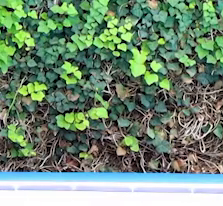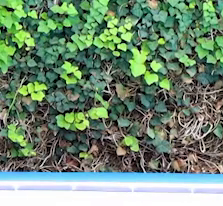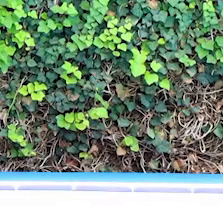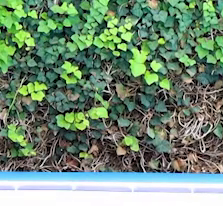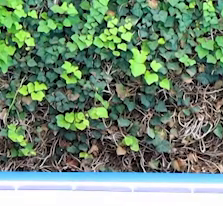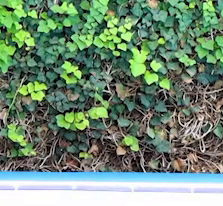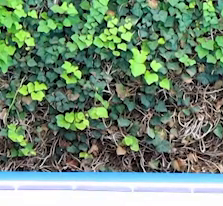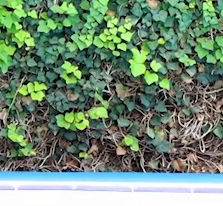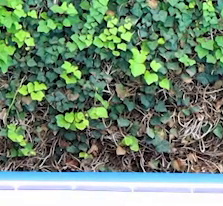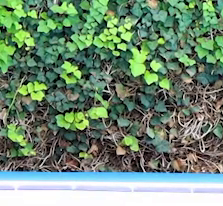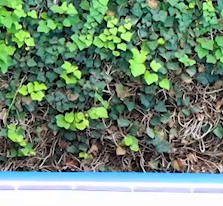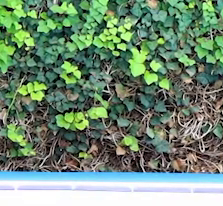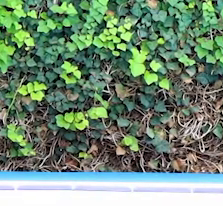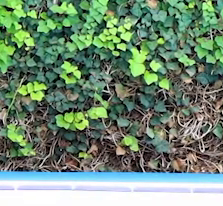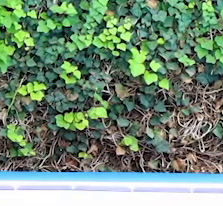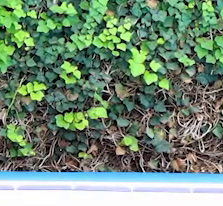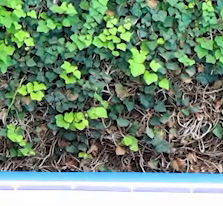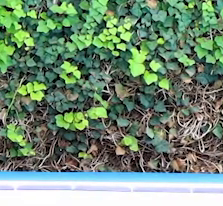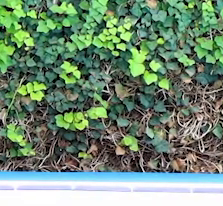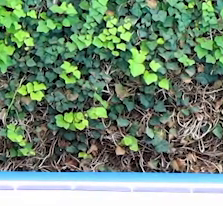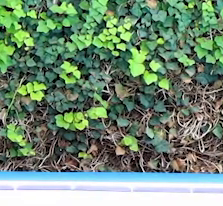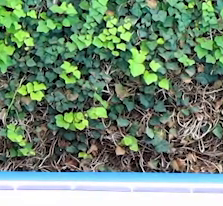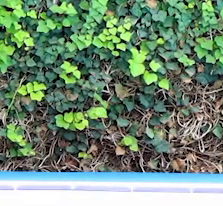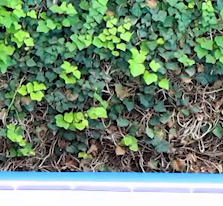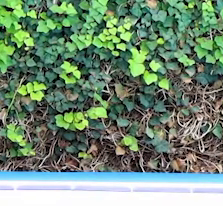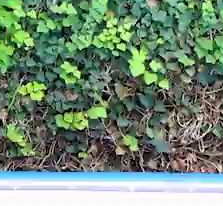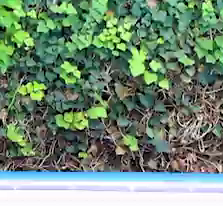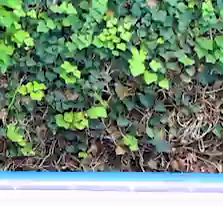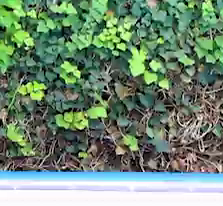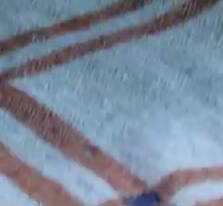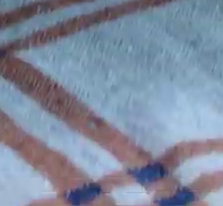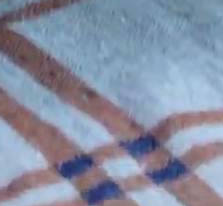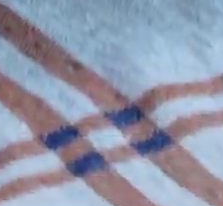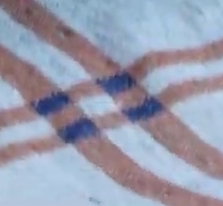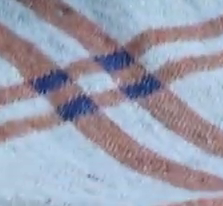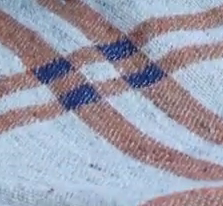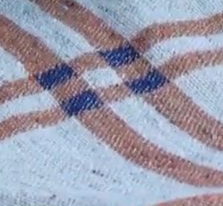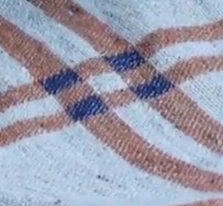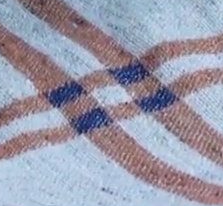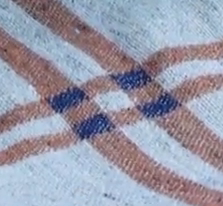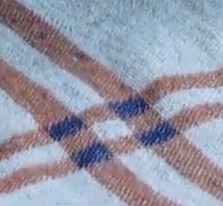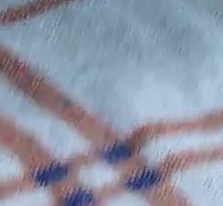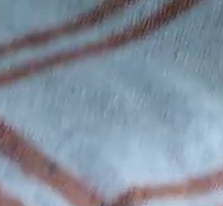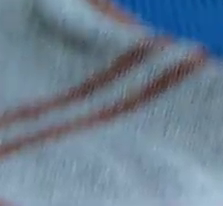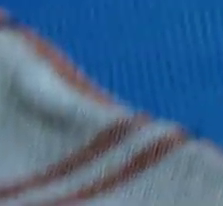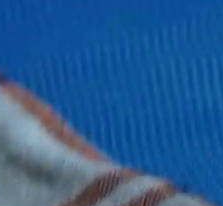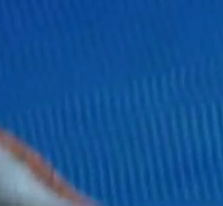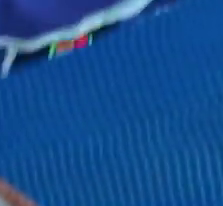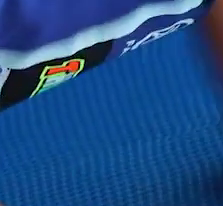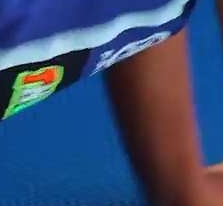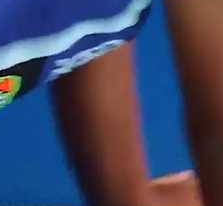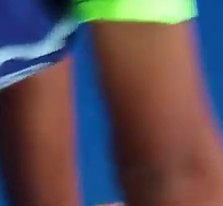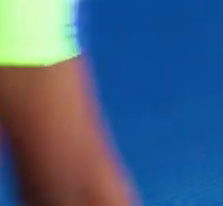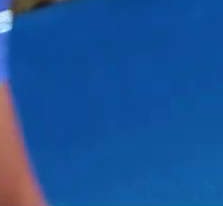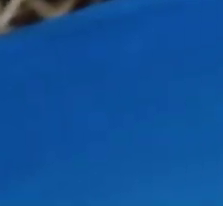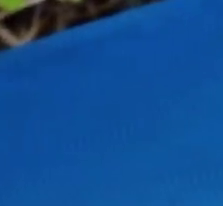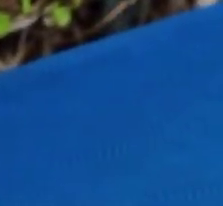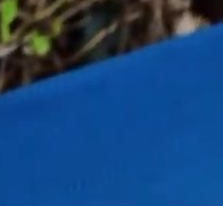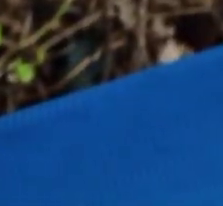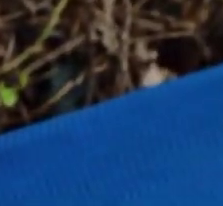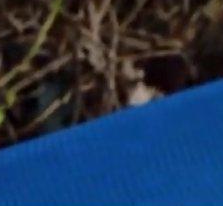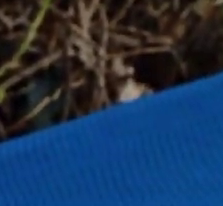no lateral. Muy bien. Tres más. Al frente. Bien estirados los brazos.